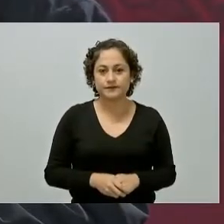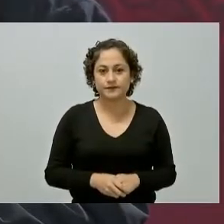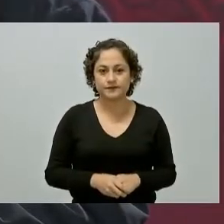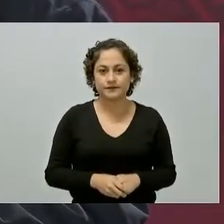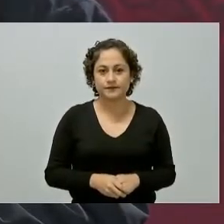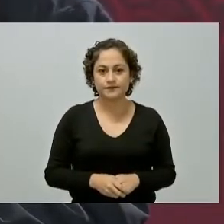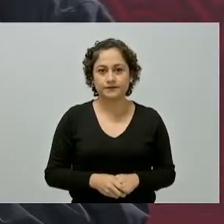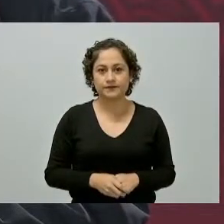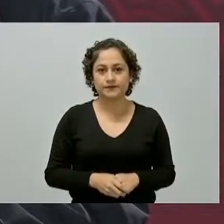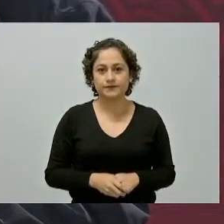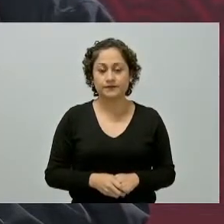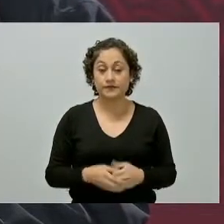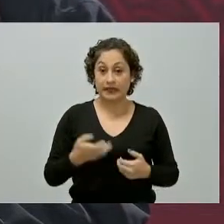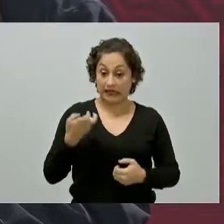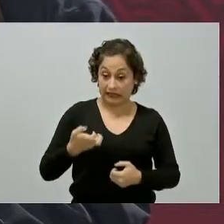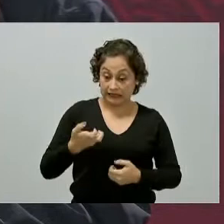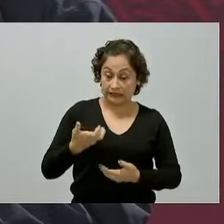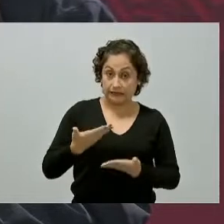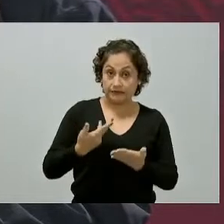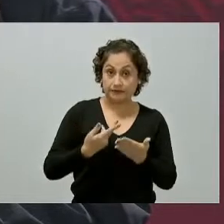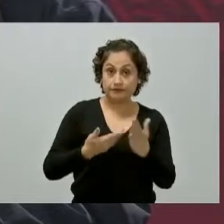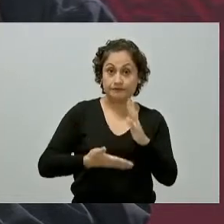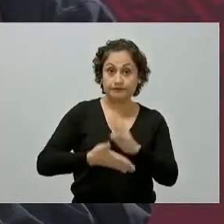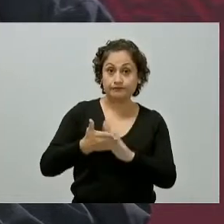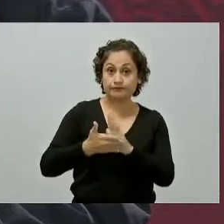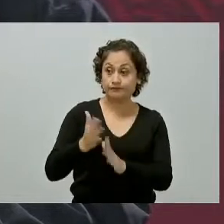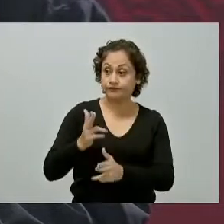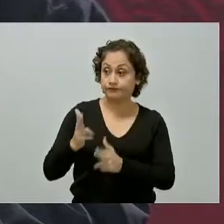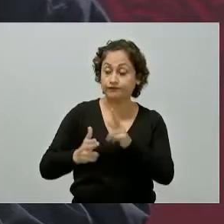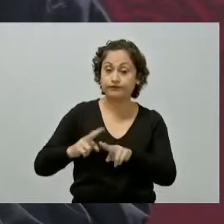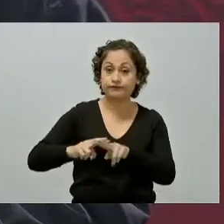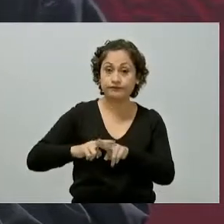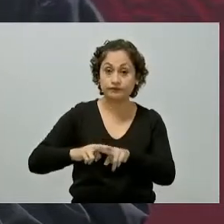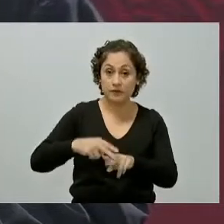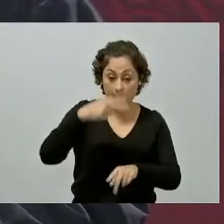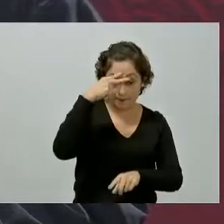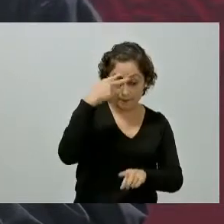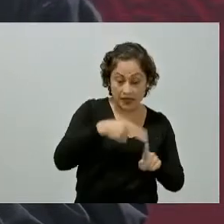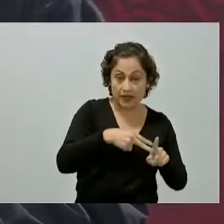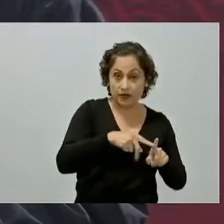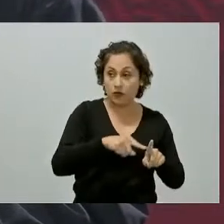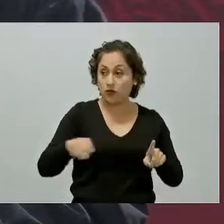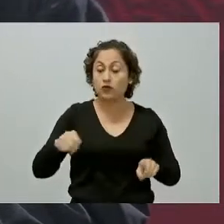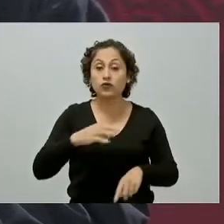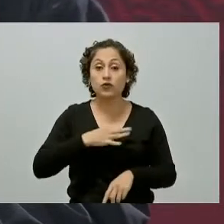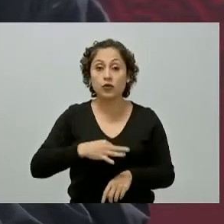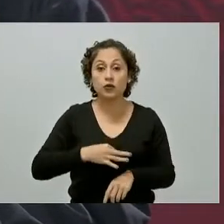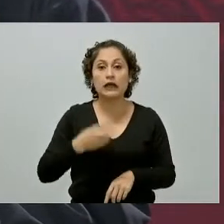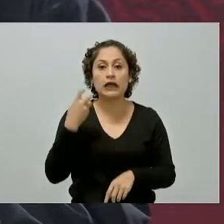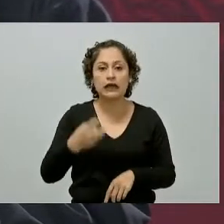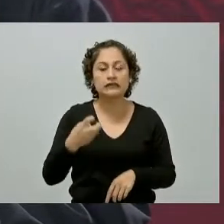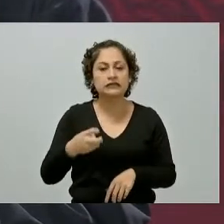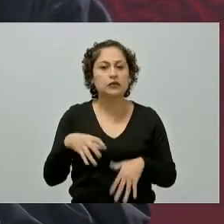Tren México-Toluca beneficiará de manera sustantiva